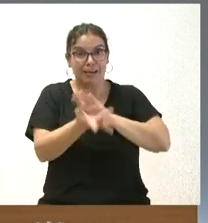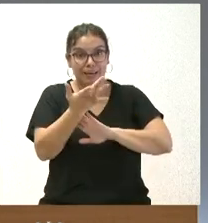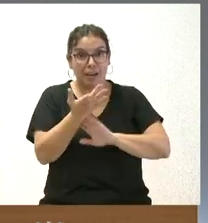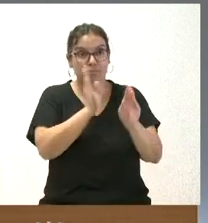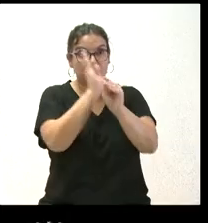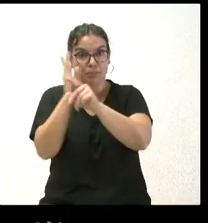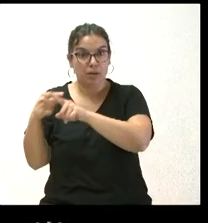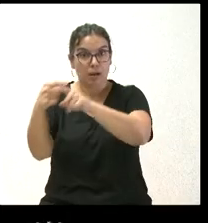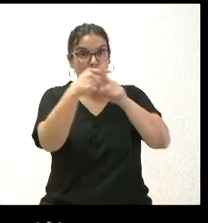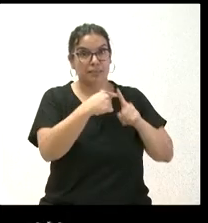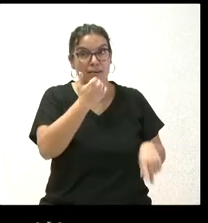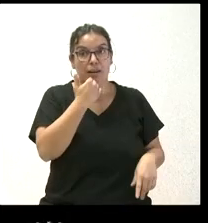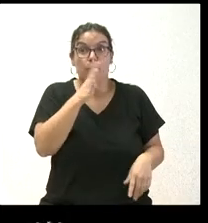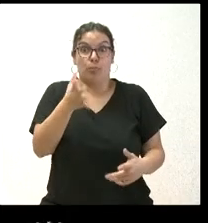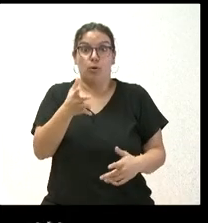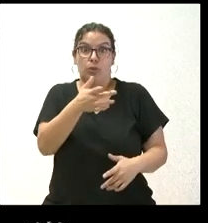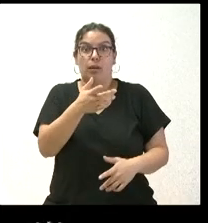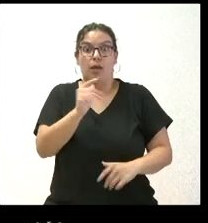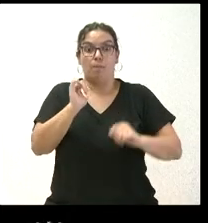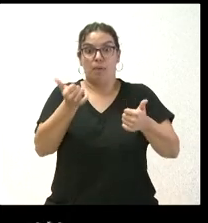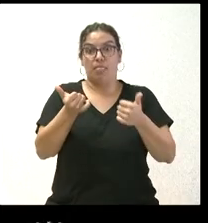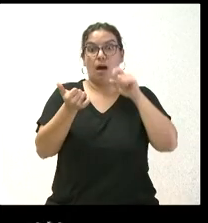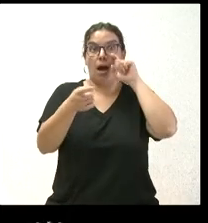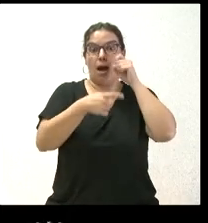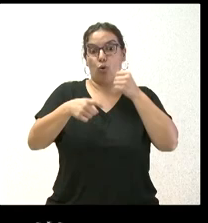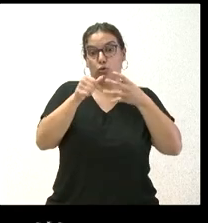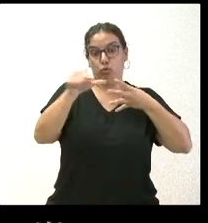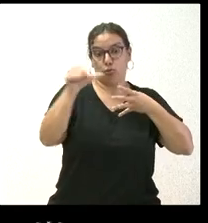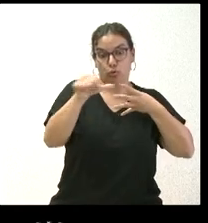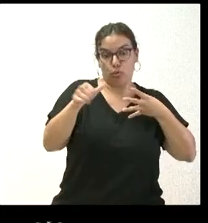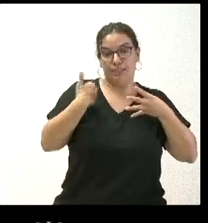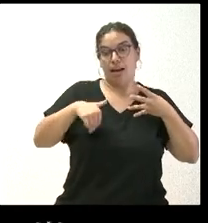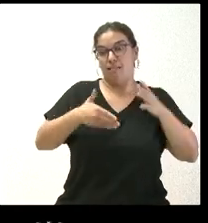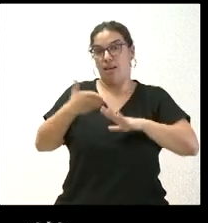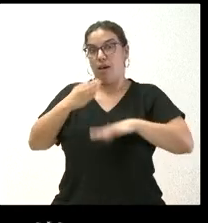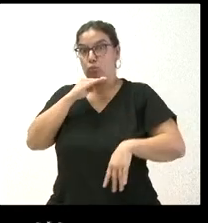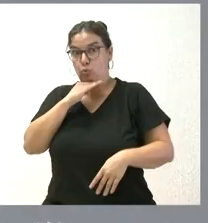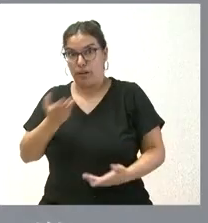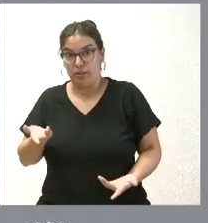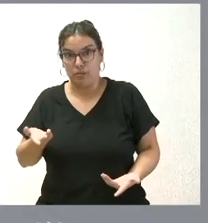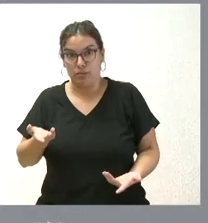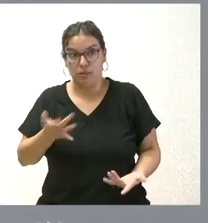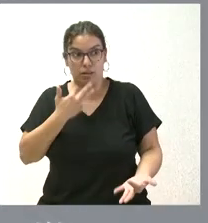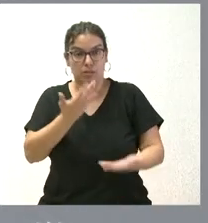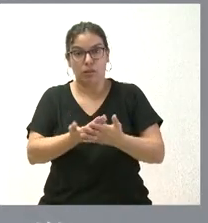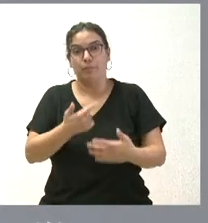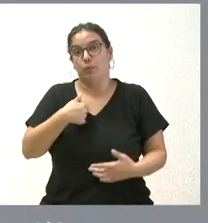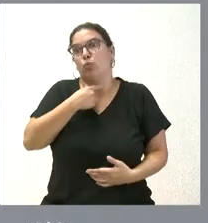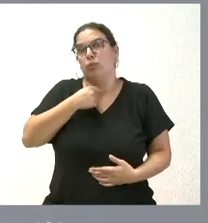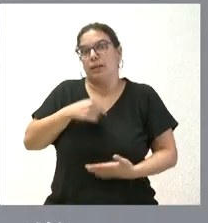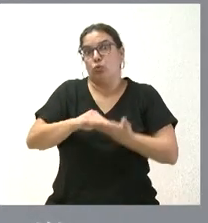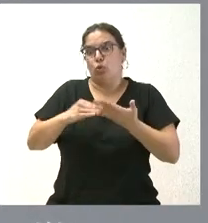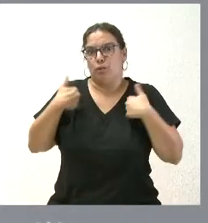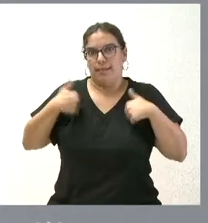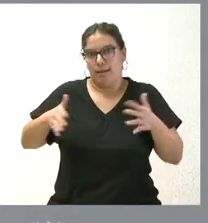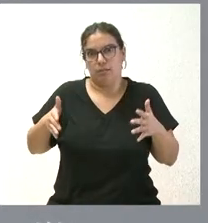de Castilla y León, dado que esto empezó a despuntar a principios de agosto y estamos casi a principios de octubre? A nosotros nos gustaría que esto se resolviera cuanto antes.